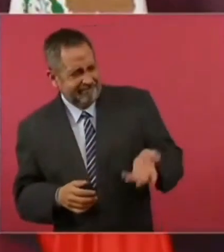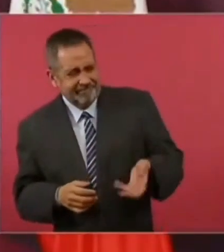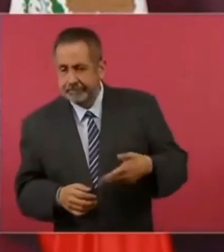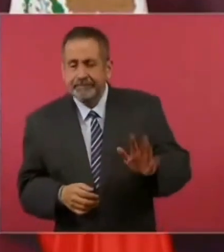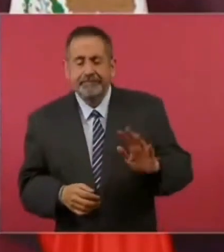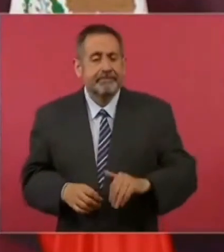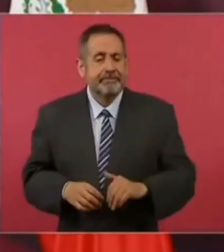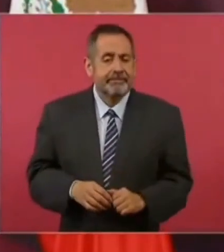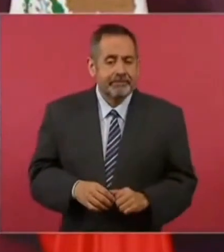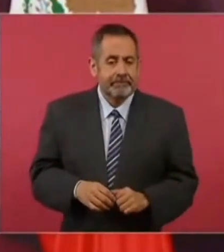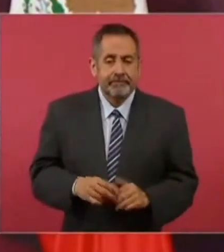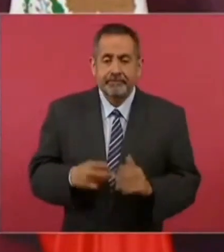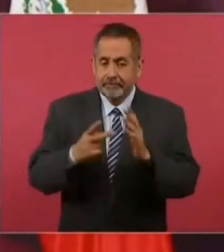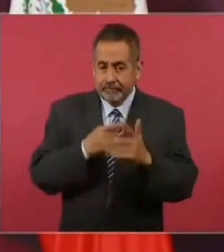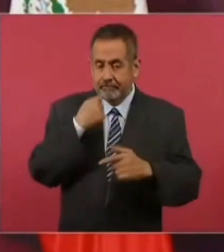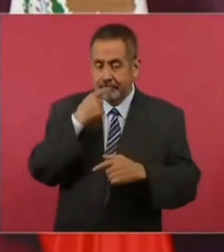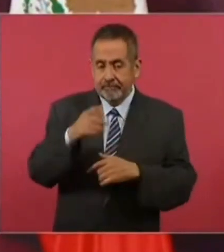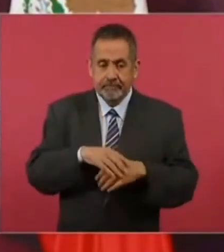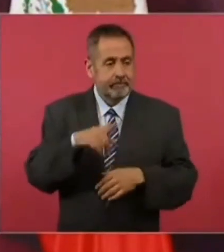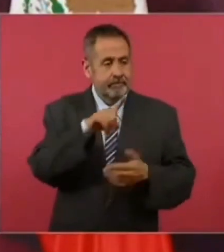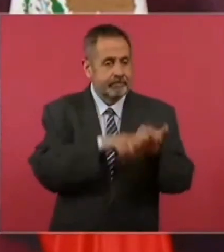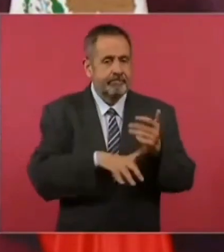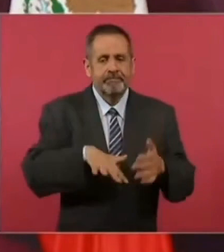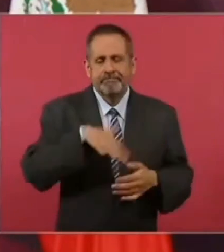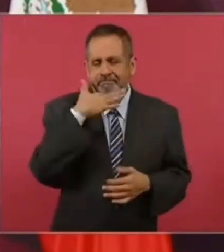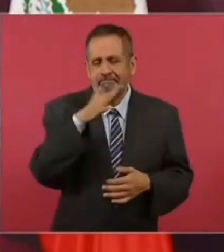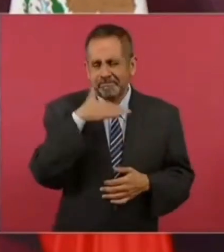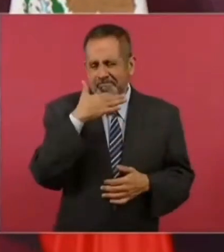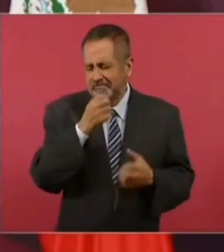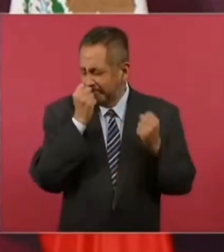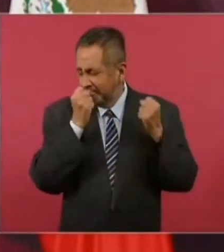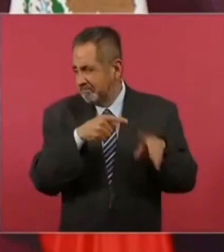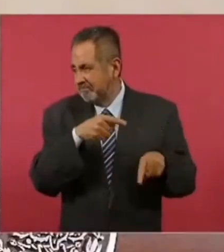Y, repito, lo que había era una gran corrupción.